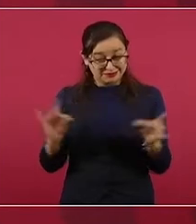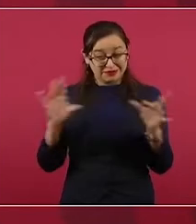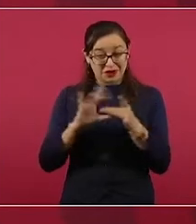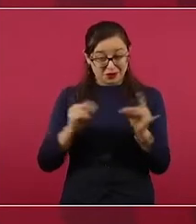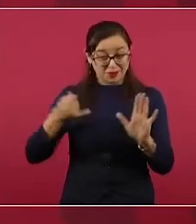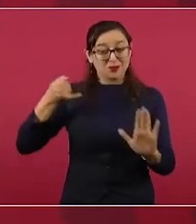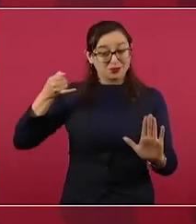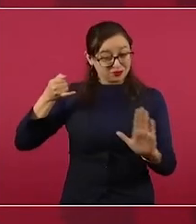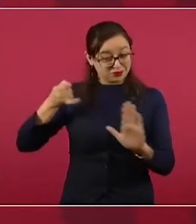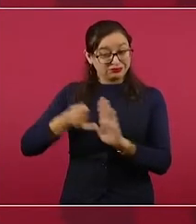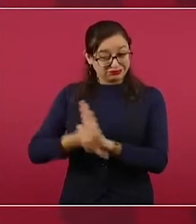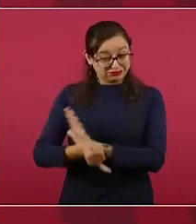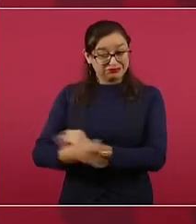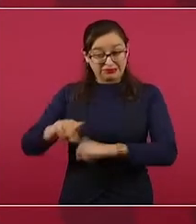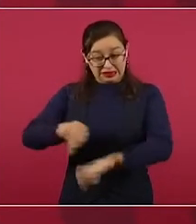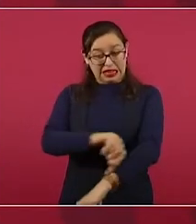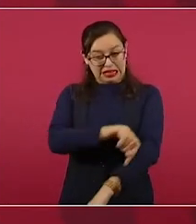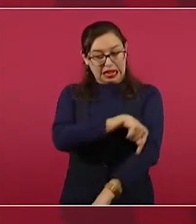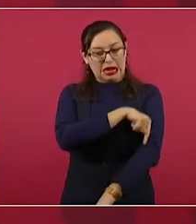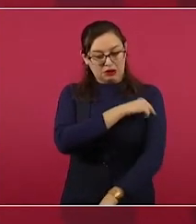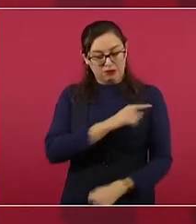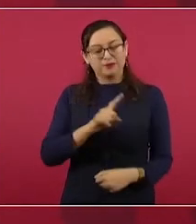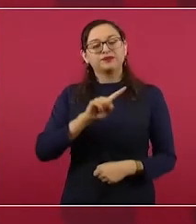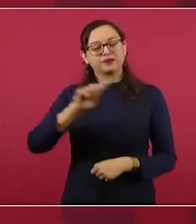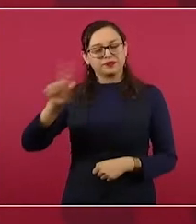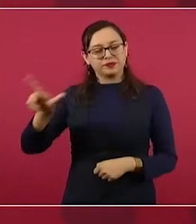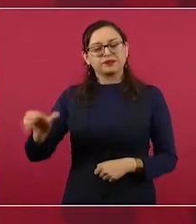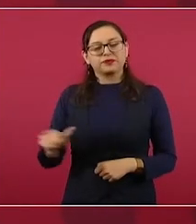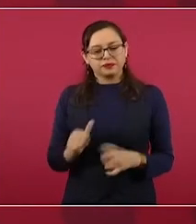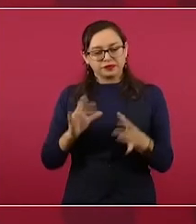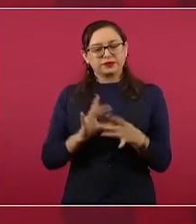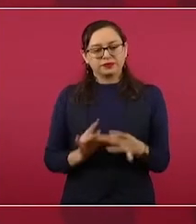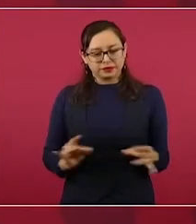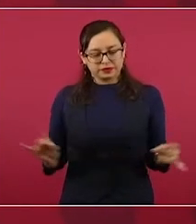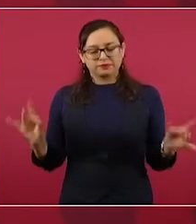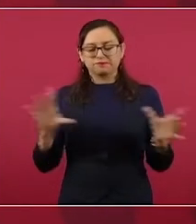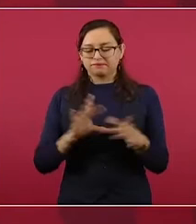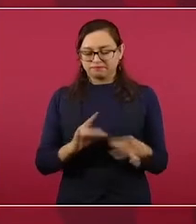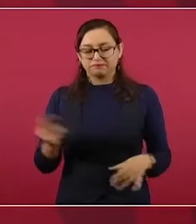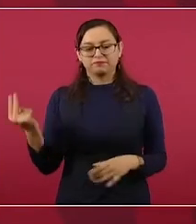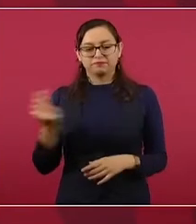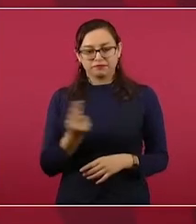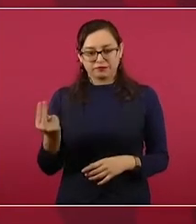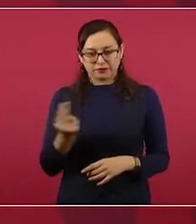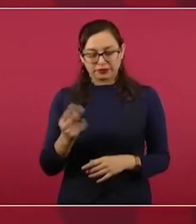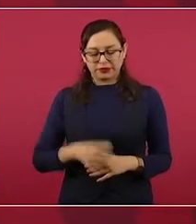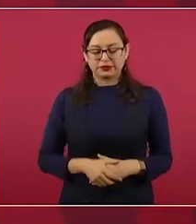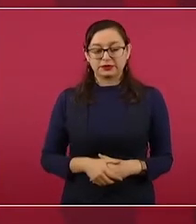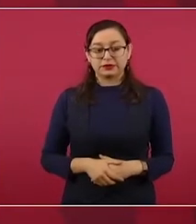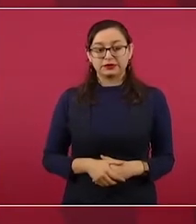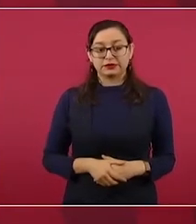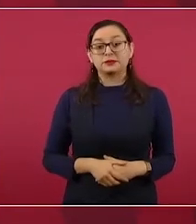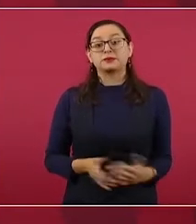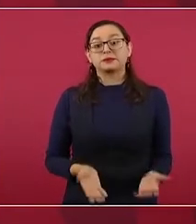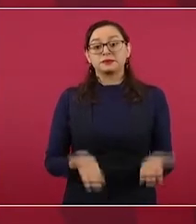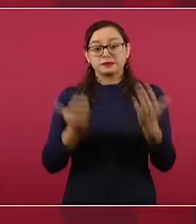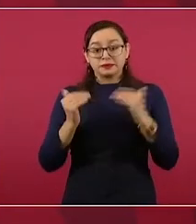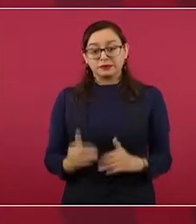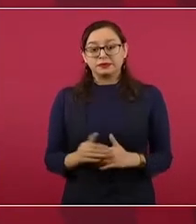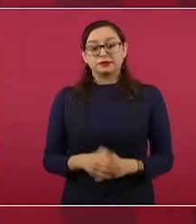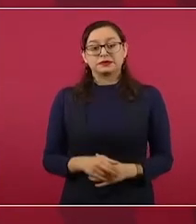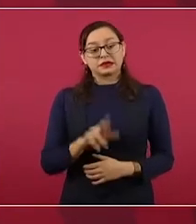Nada más señalar que en el caso de Ricardo Salinas, de sus empresas,